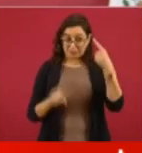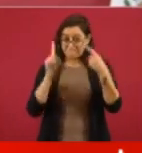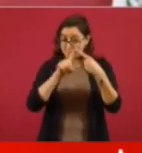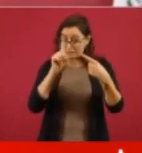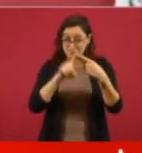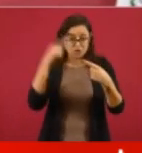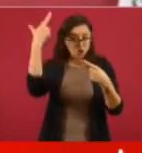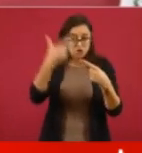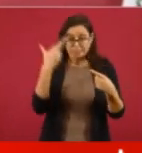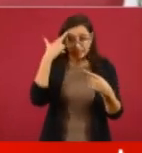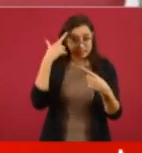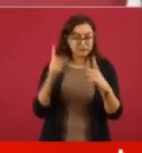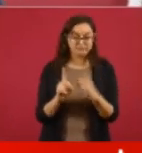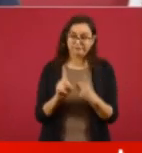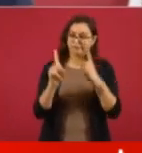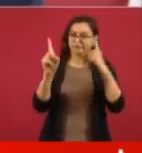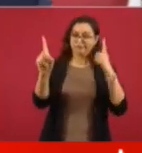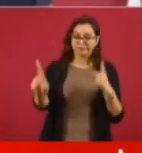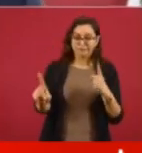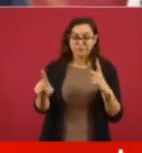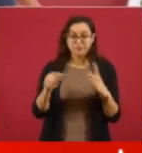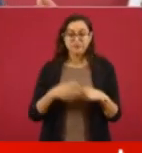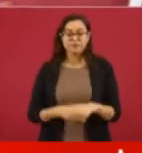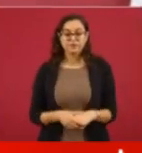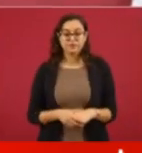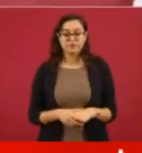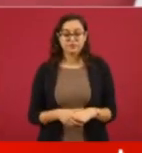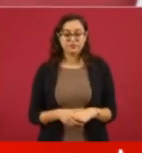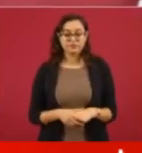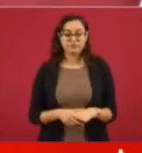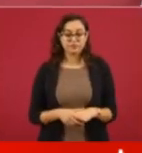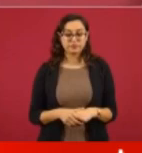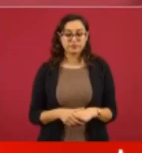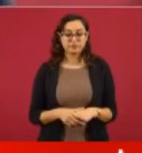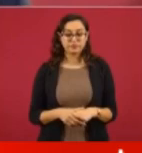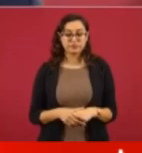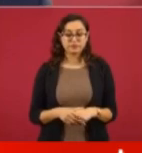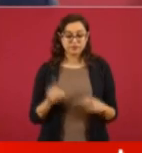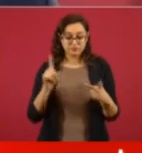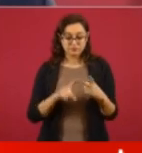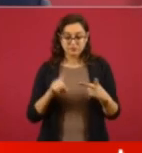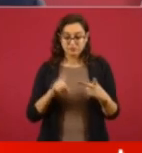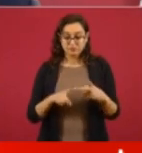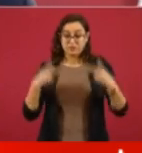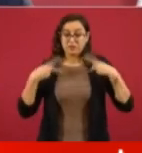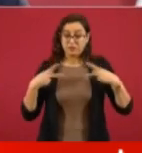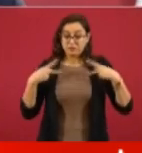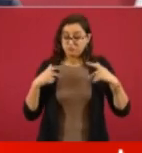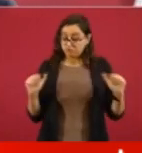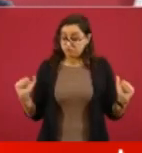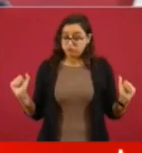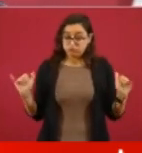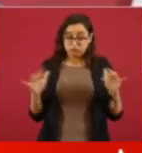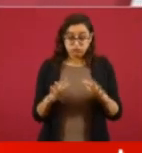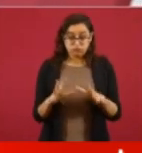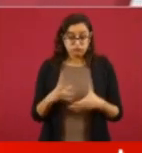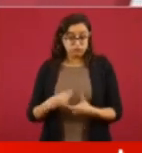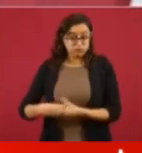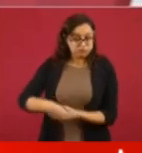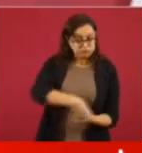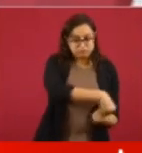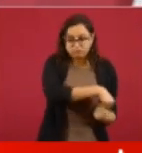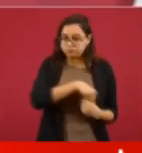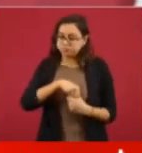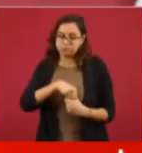Lo otro, no reunirnos, no agruparnos,